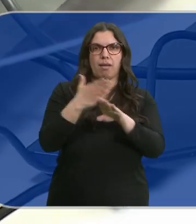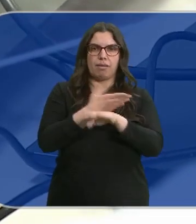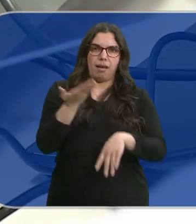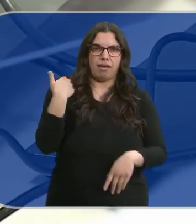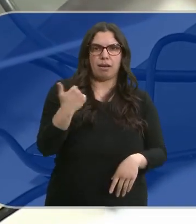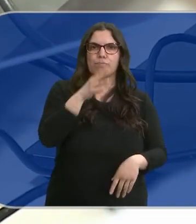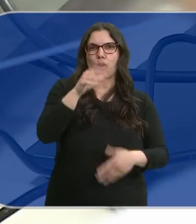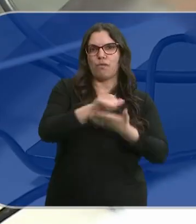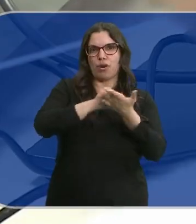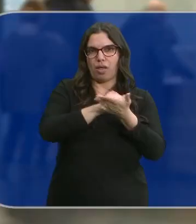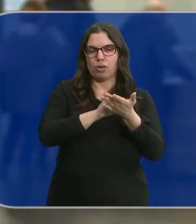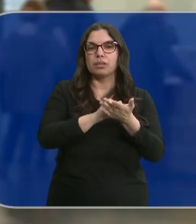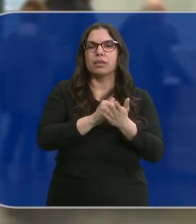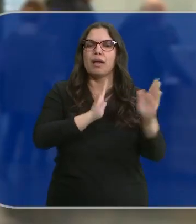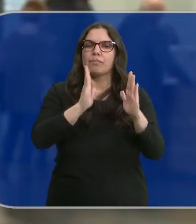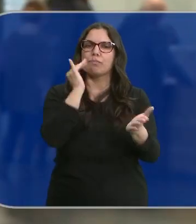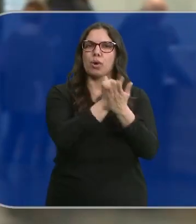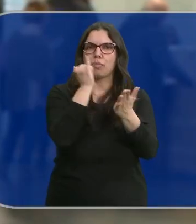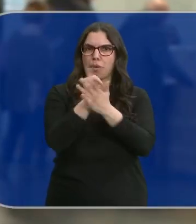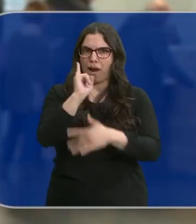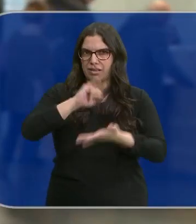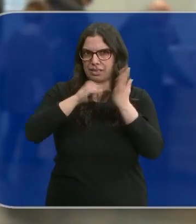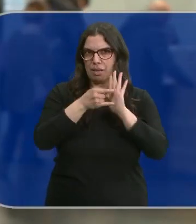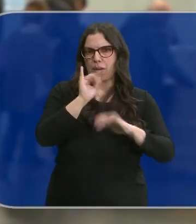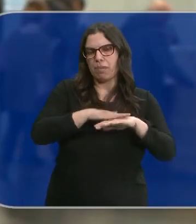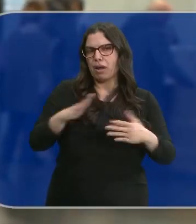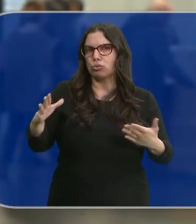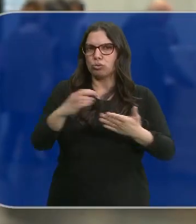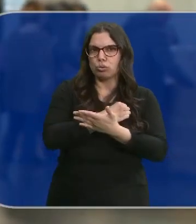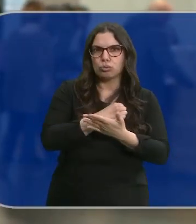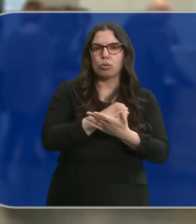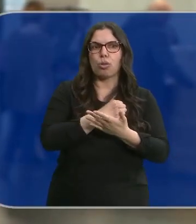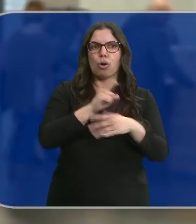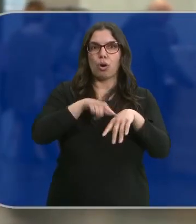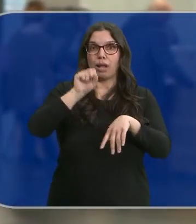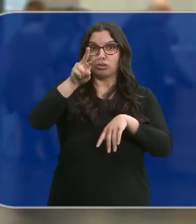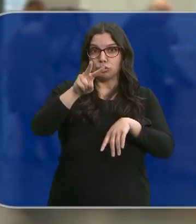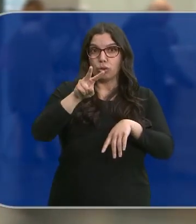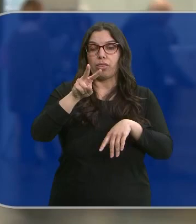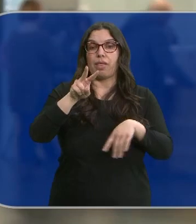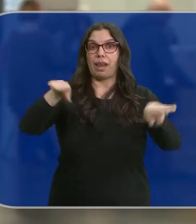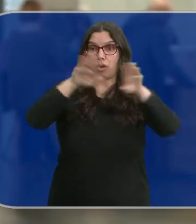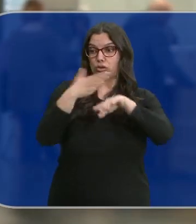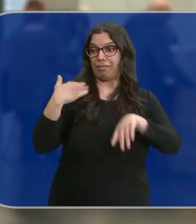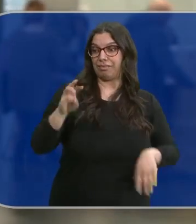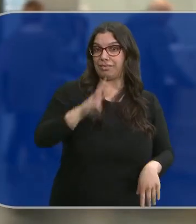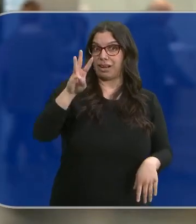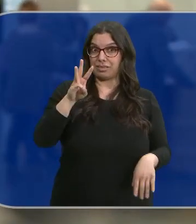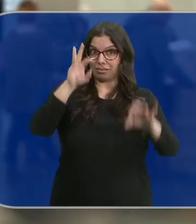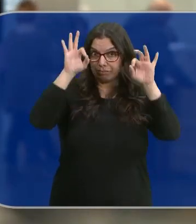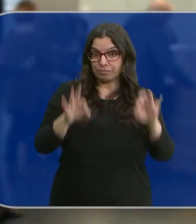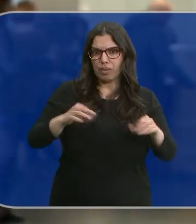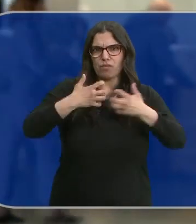trámite ayer. Hay periodos de prueba en el sistema para que todo a las 12 de la noche del día 3 esté